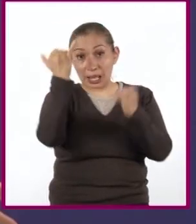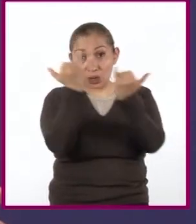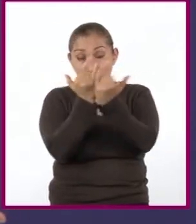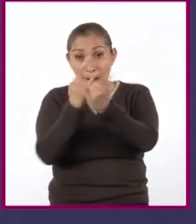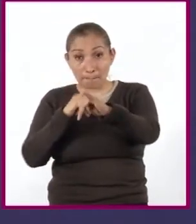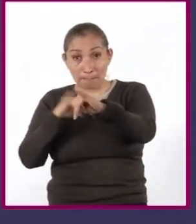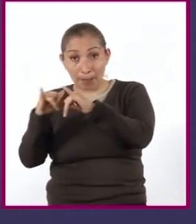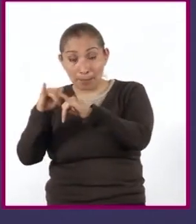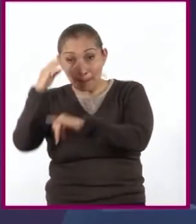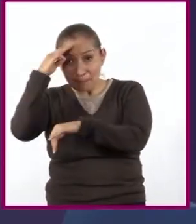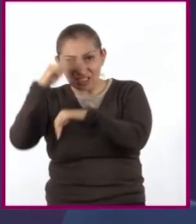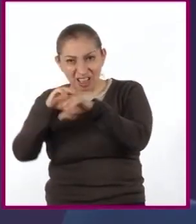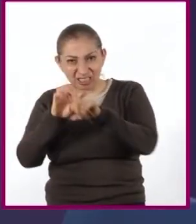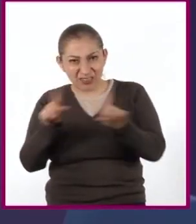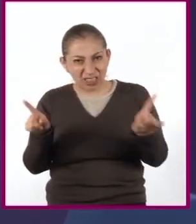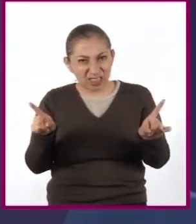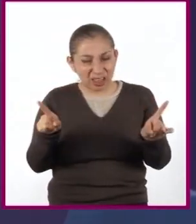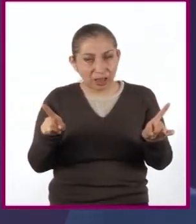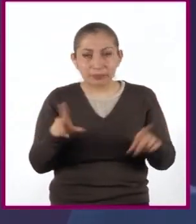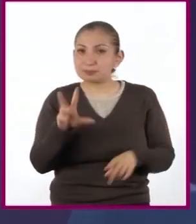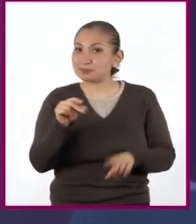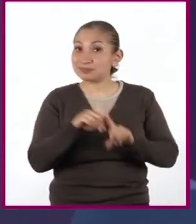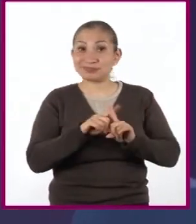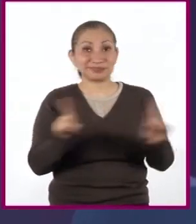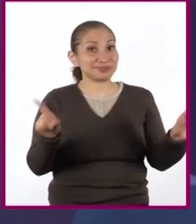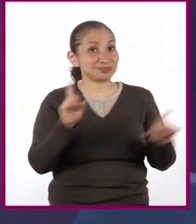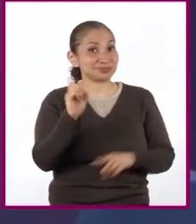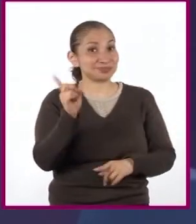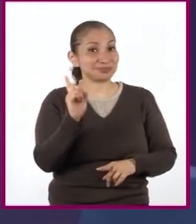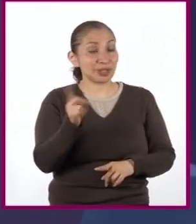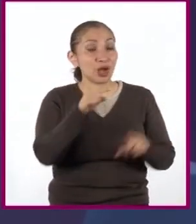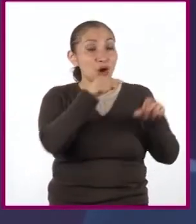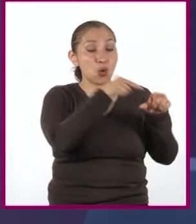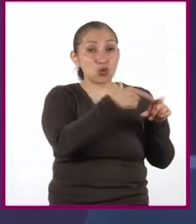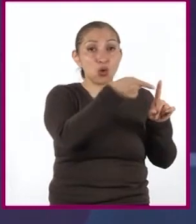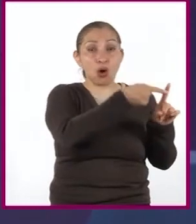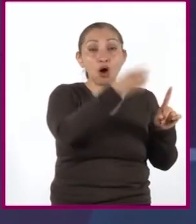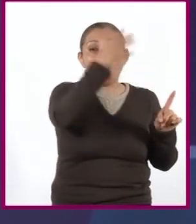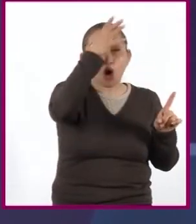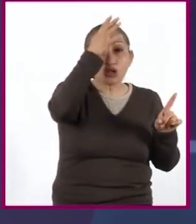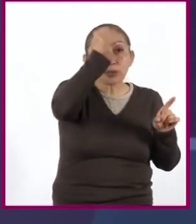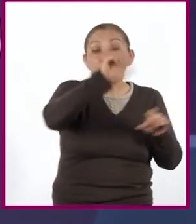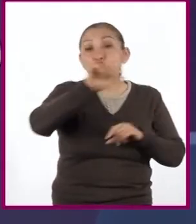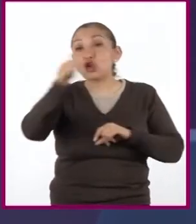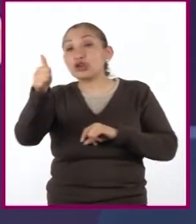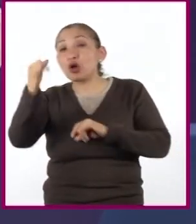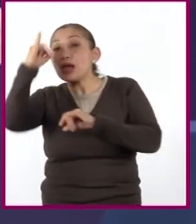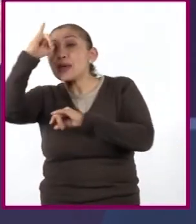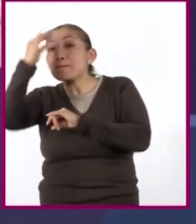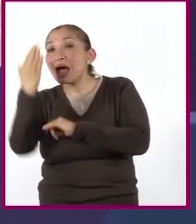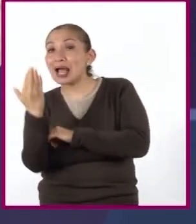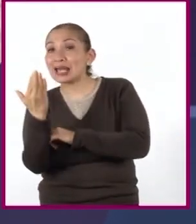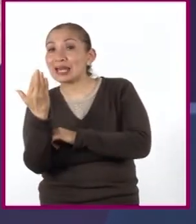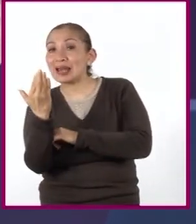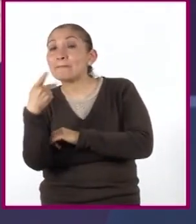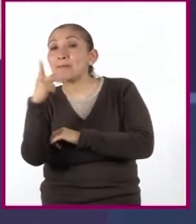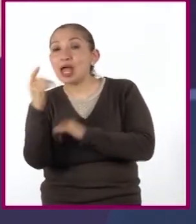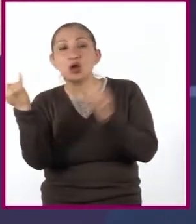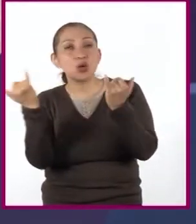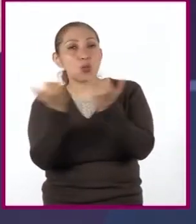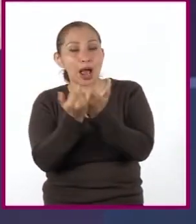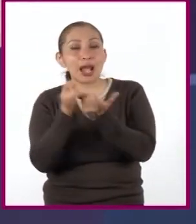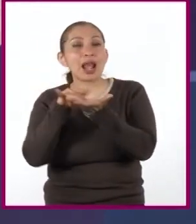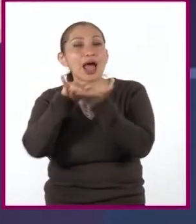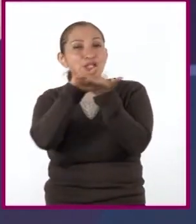que los mapas mentales? No, son distintos. Uno plantea conceptos y el otro imágenes, pero siguen siendo